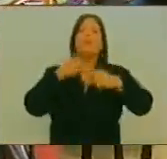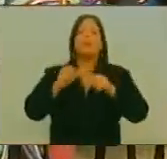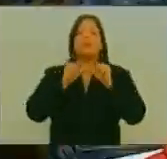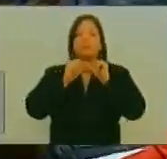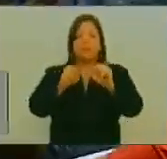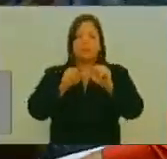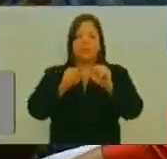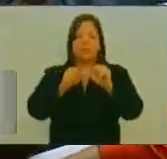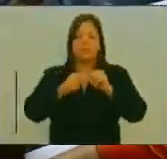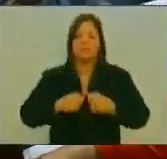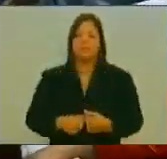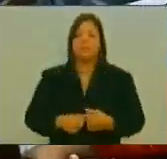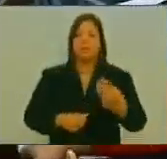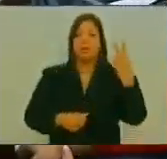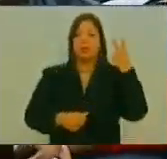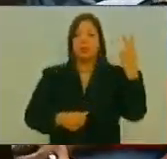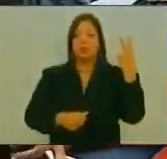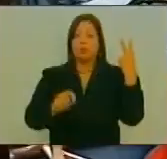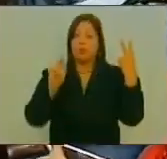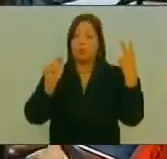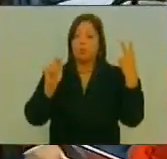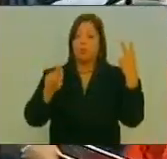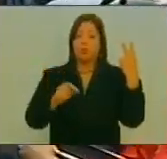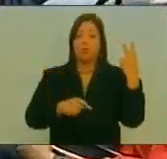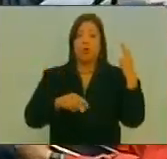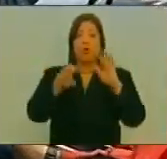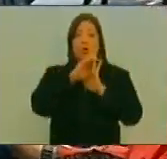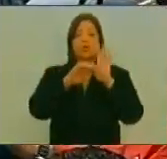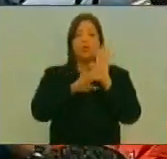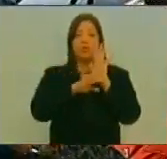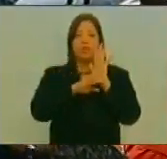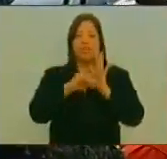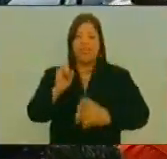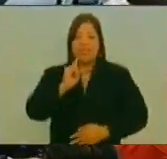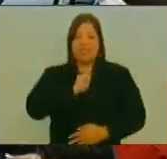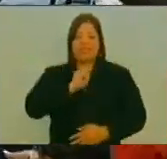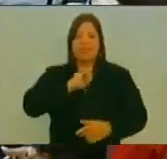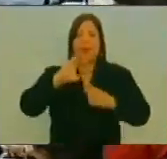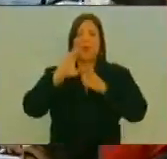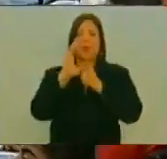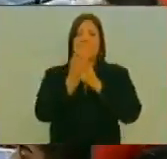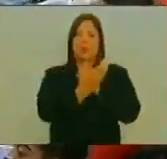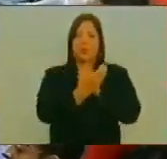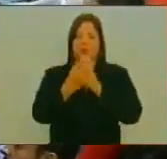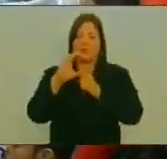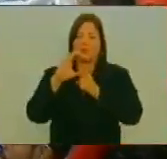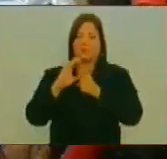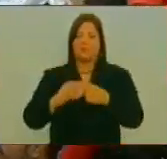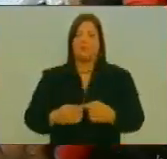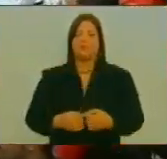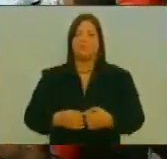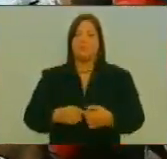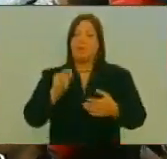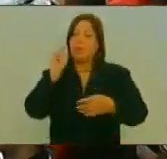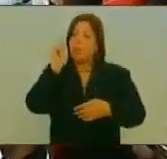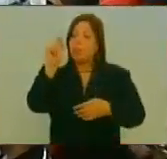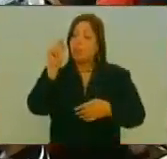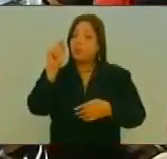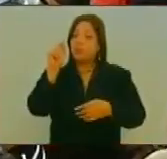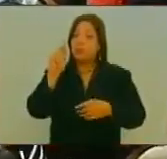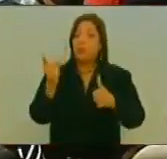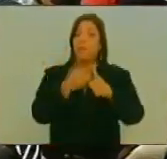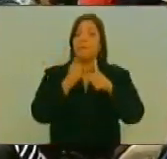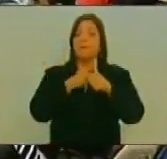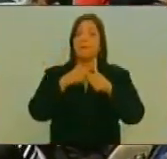Segundo Punto Constituyente De la Identidad Cultural En este Punto El